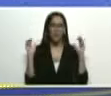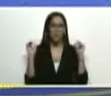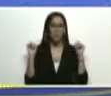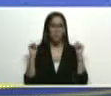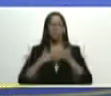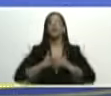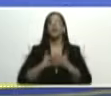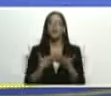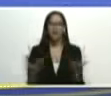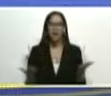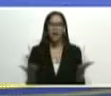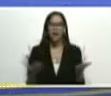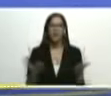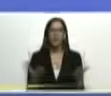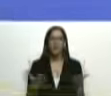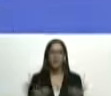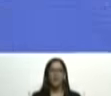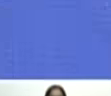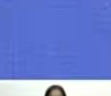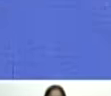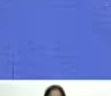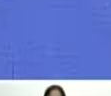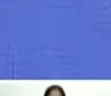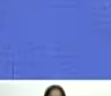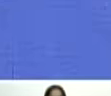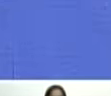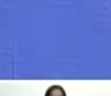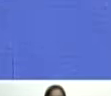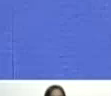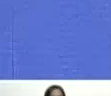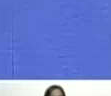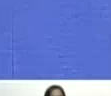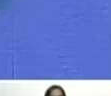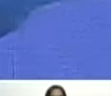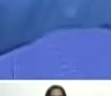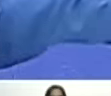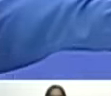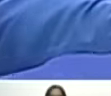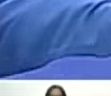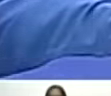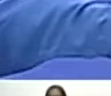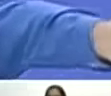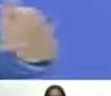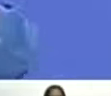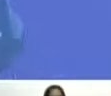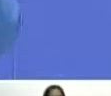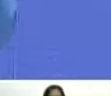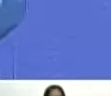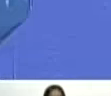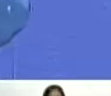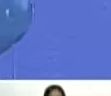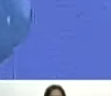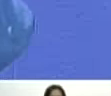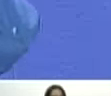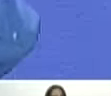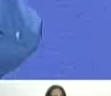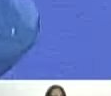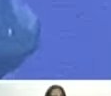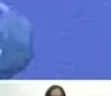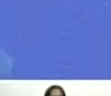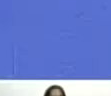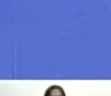regalo esta perla hermosa del camino glorioso no solo hace 200 años ahora